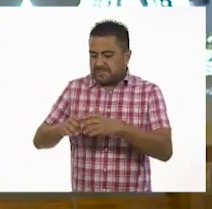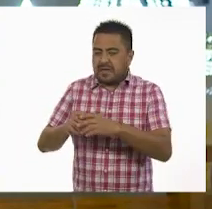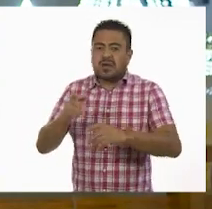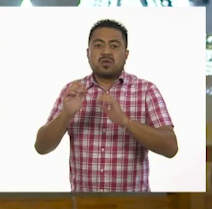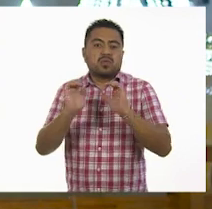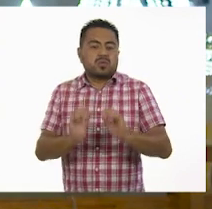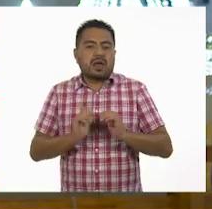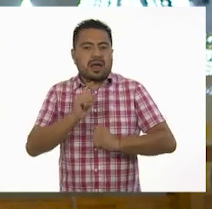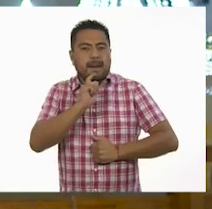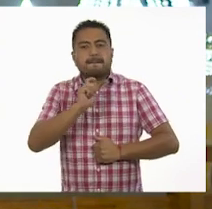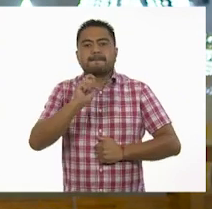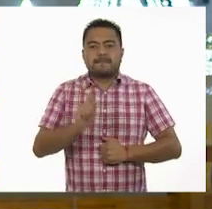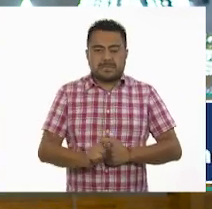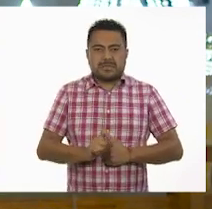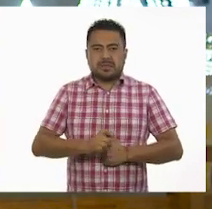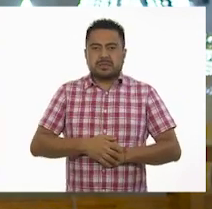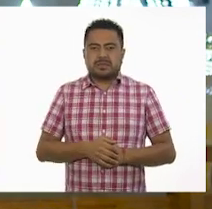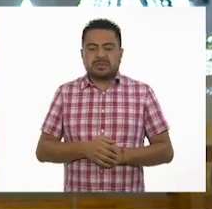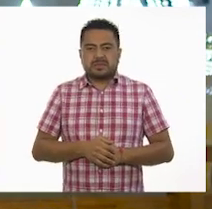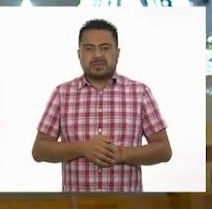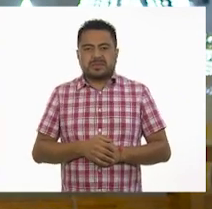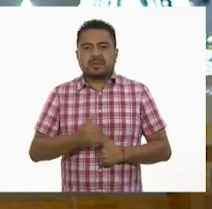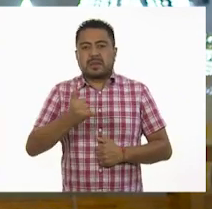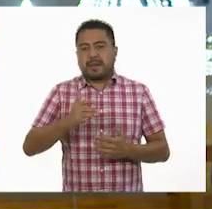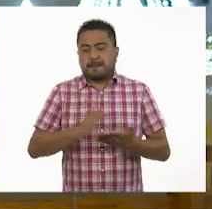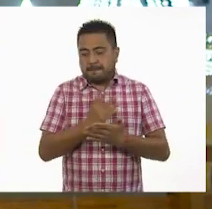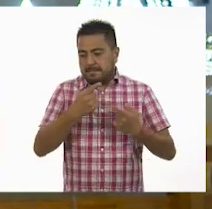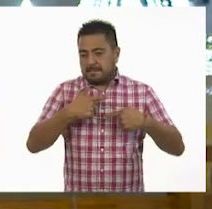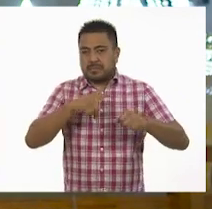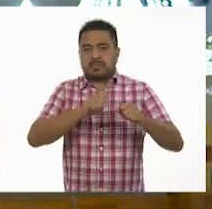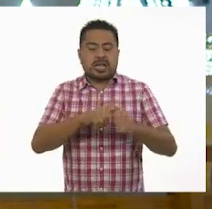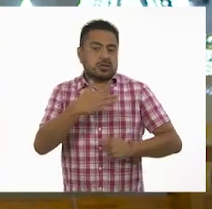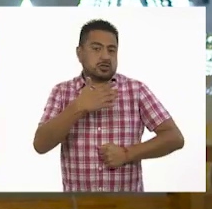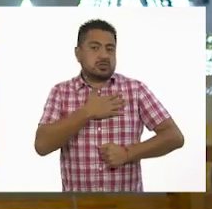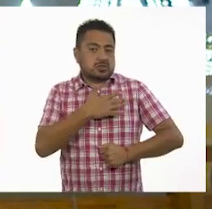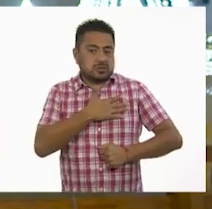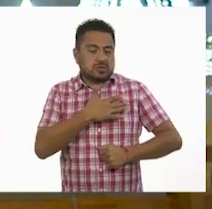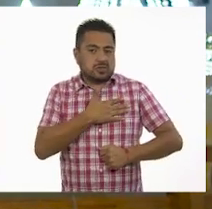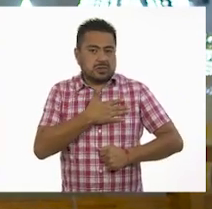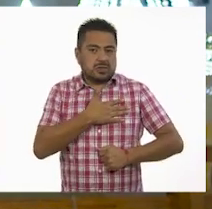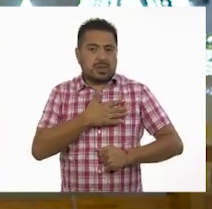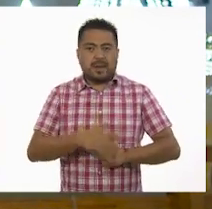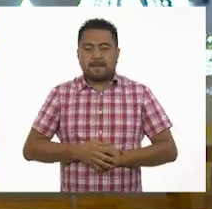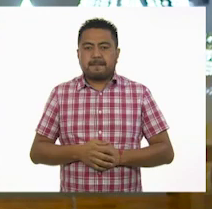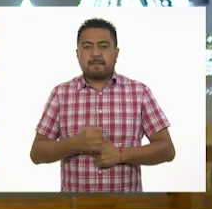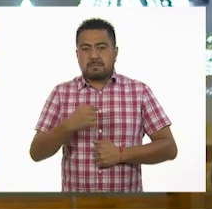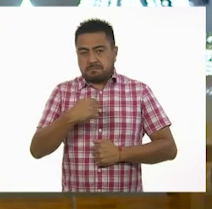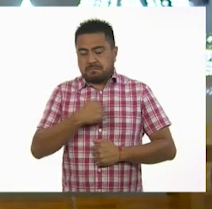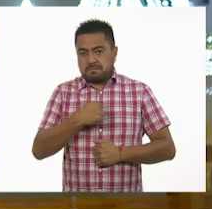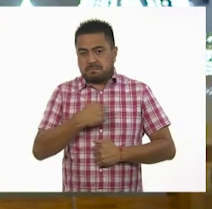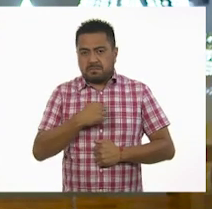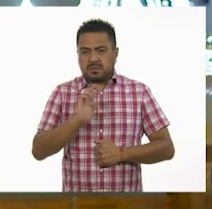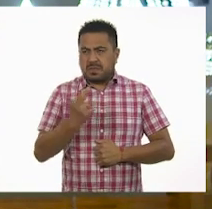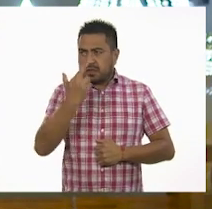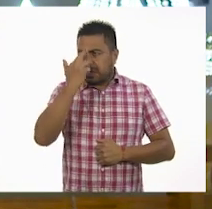de la amistad. Y en mi personaje pues yo me recuerdo mucho yo cuando era